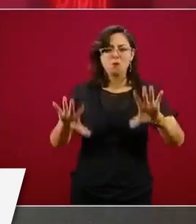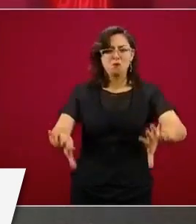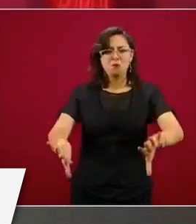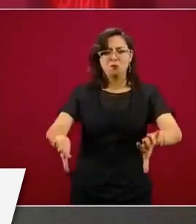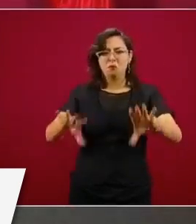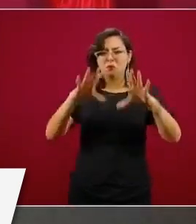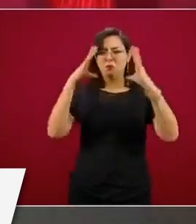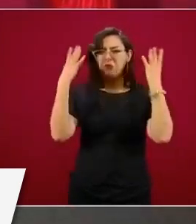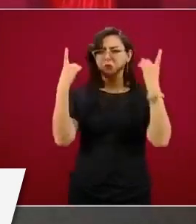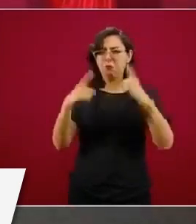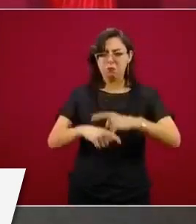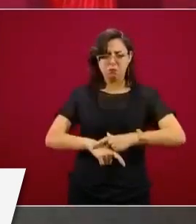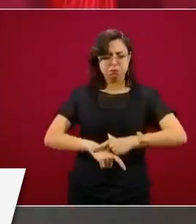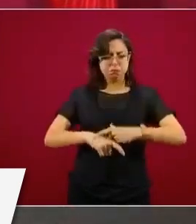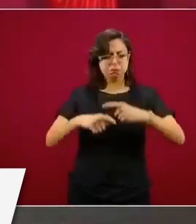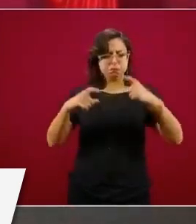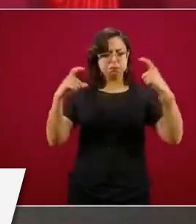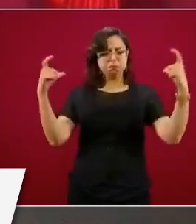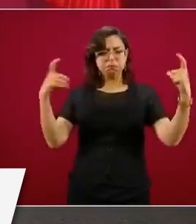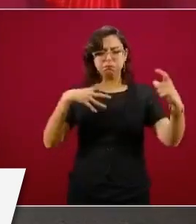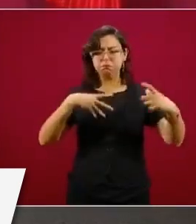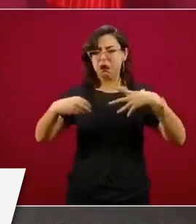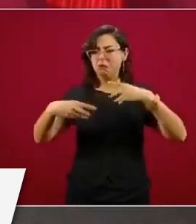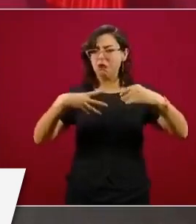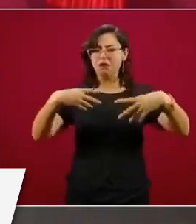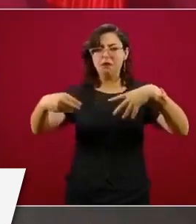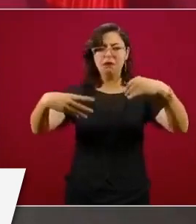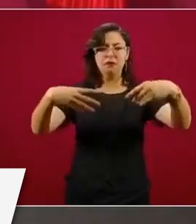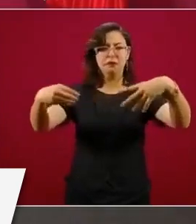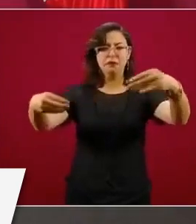la pandemia